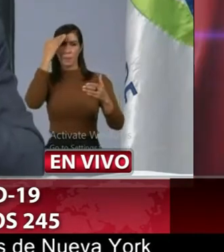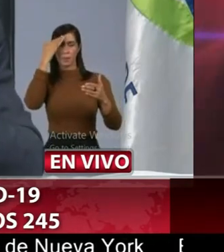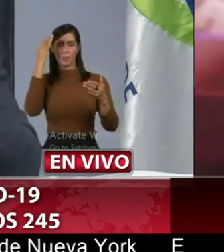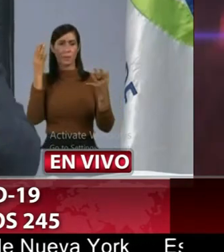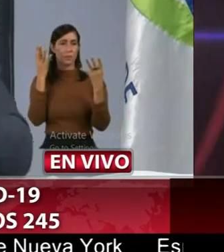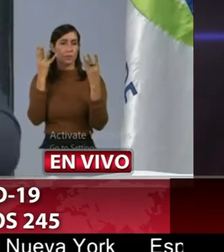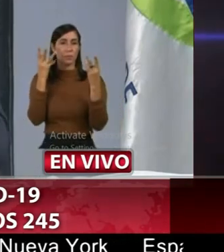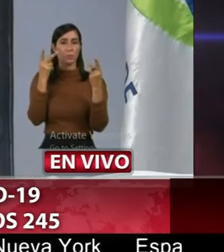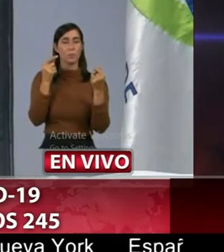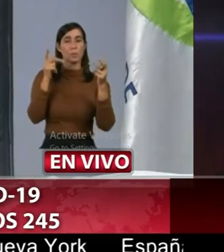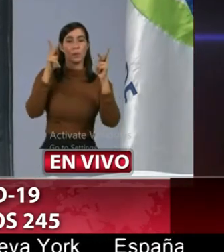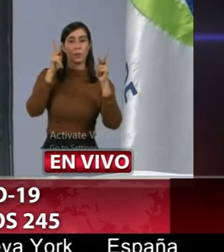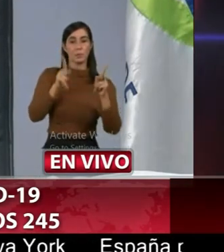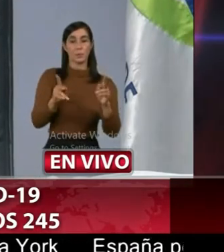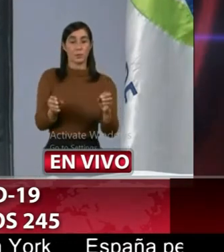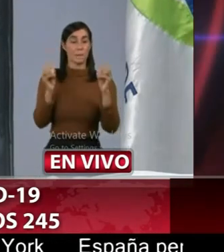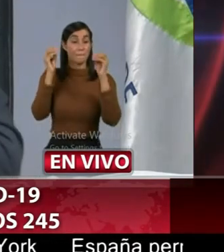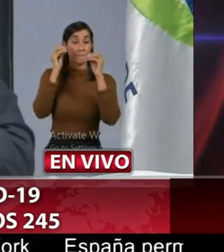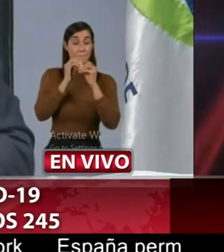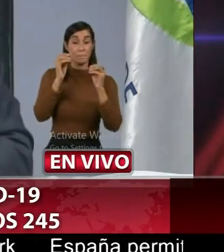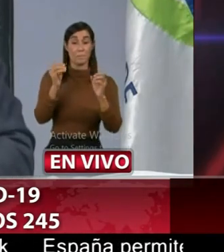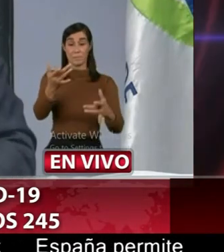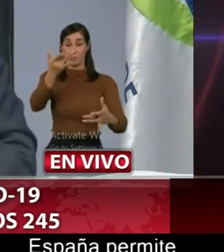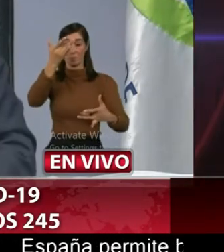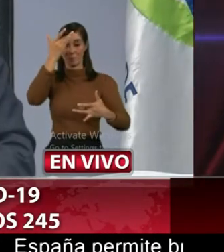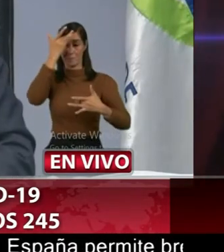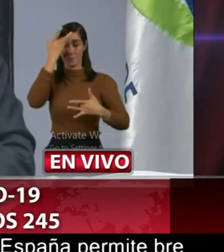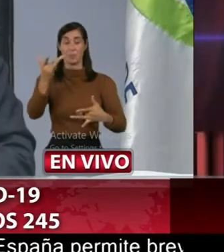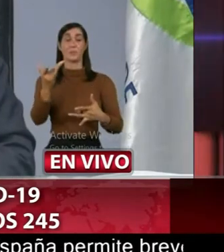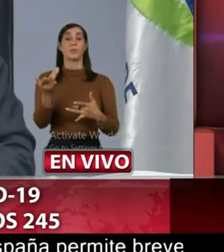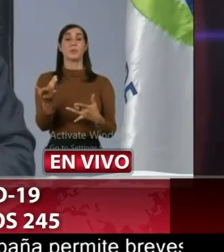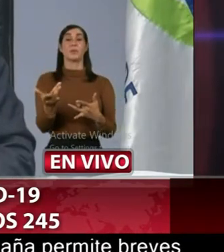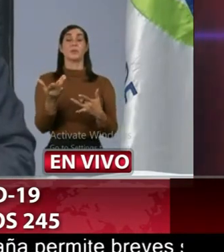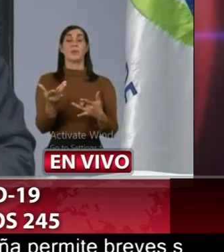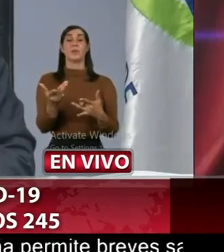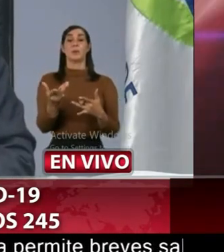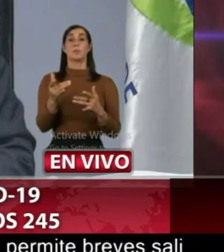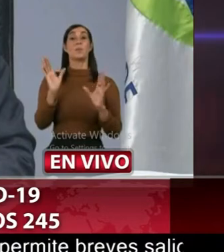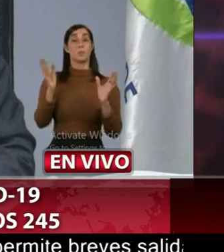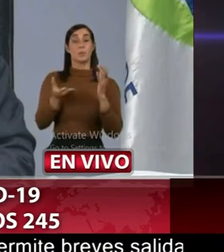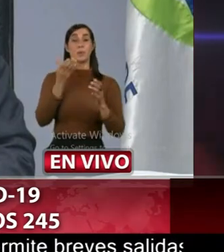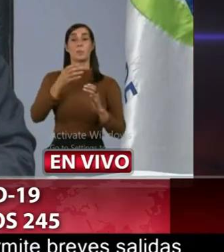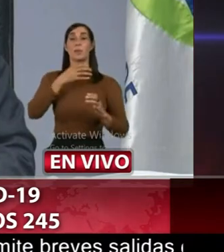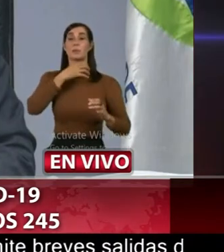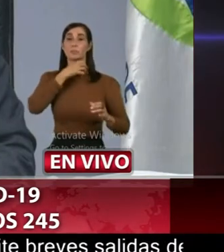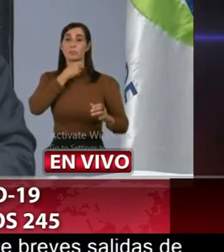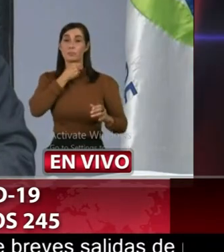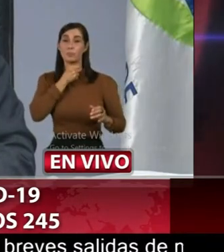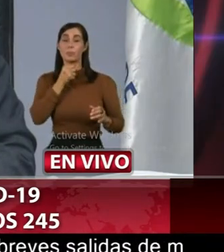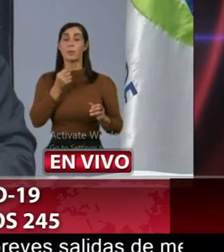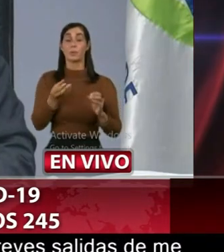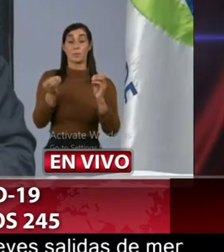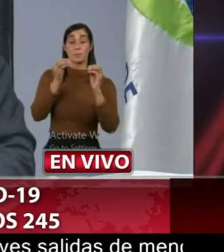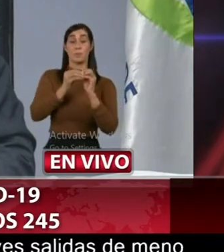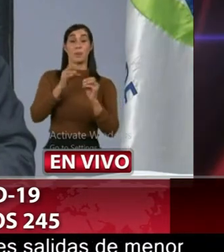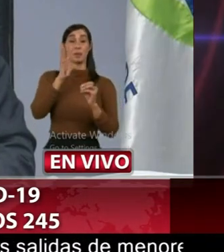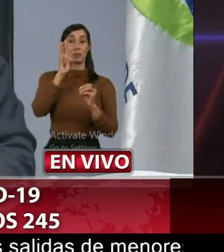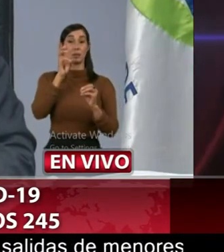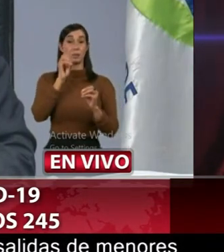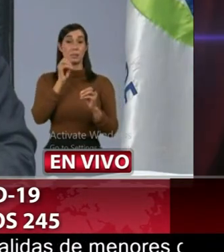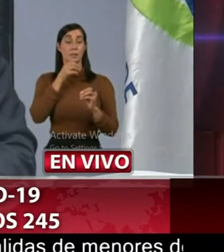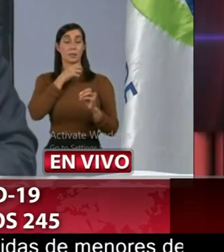de los pacientes más susceptibles como son los mayores de sesenta años que tienen